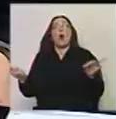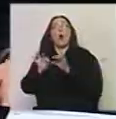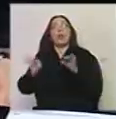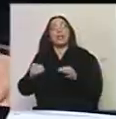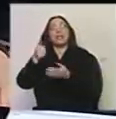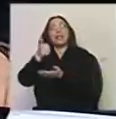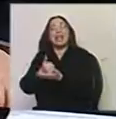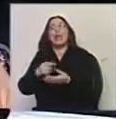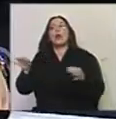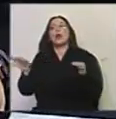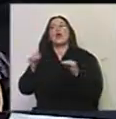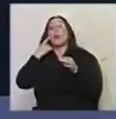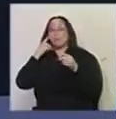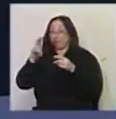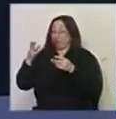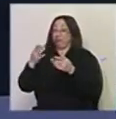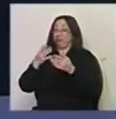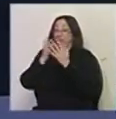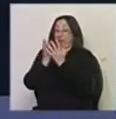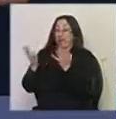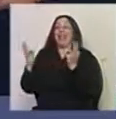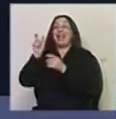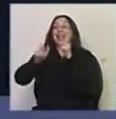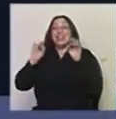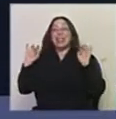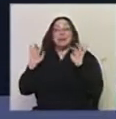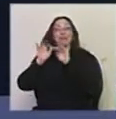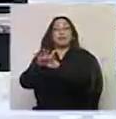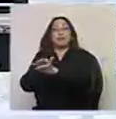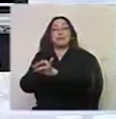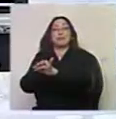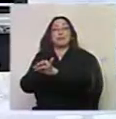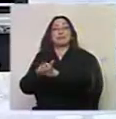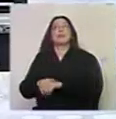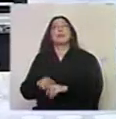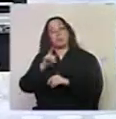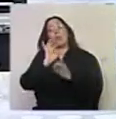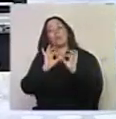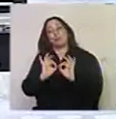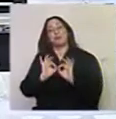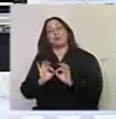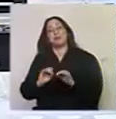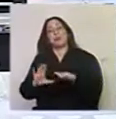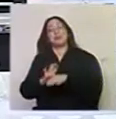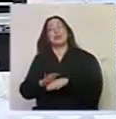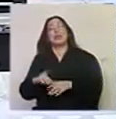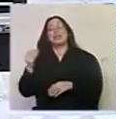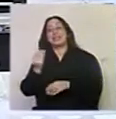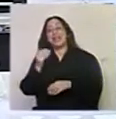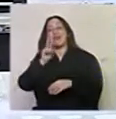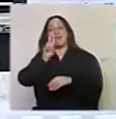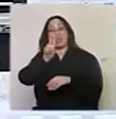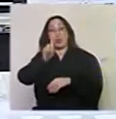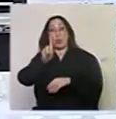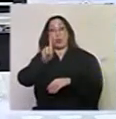conciertos que hacen y la cantidad de gente que va ¿por qué no? exacto totalmente quiero decir una cosa mañana sábado las 21 a 30